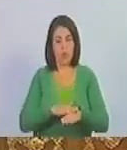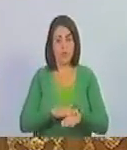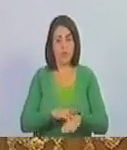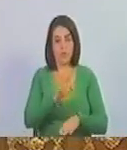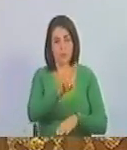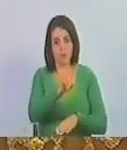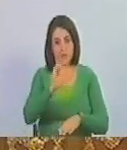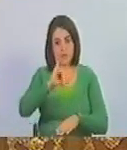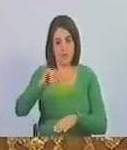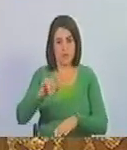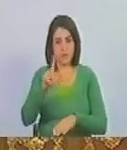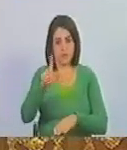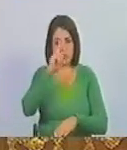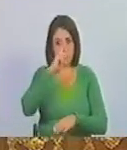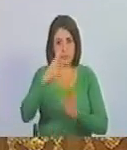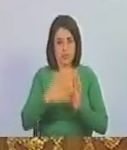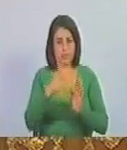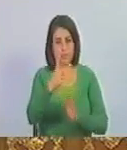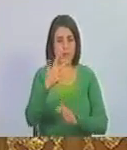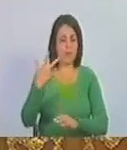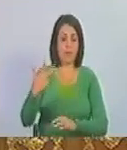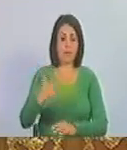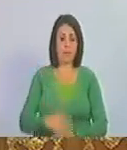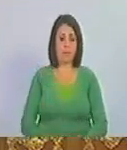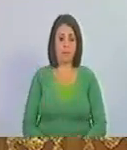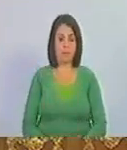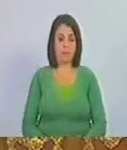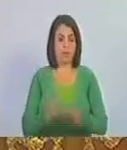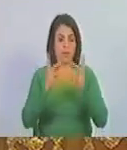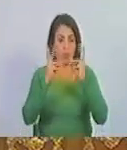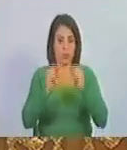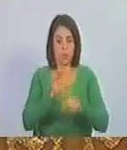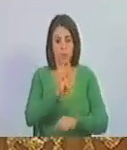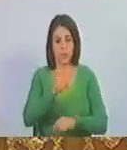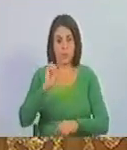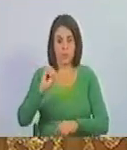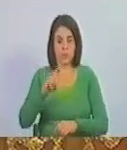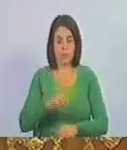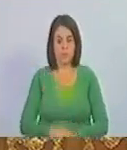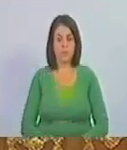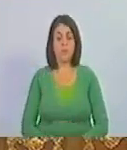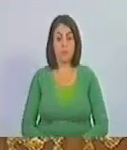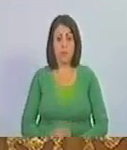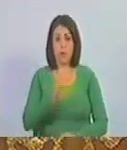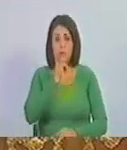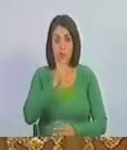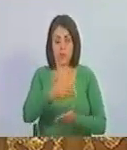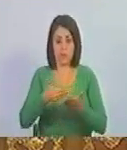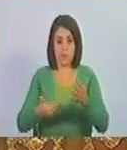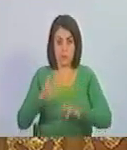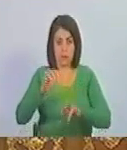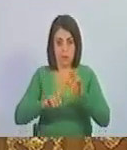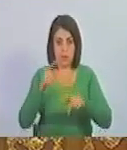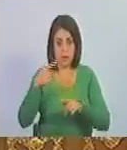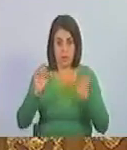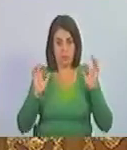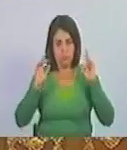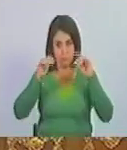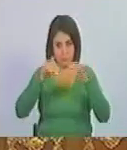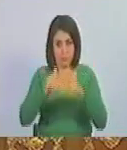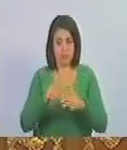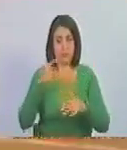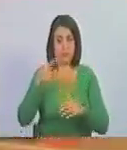20 de julio de 2023. Acta número 40. Previo anuncio de Secretaría de la existencia del quórum